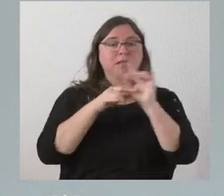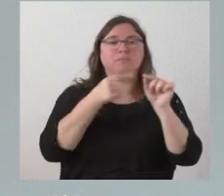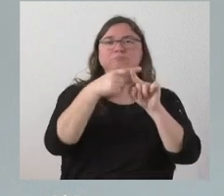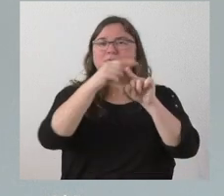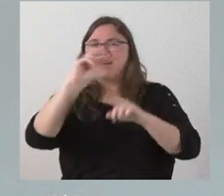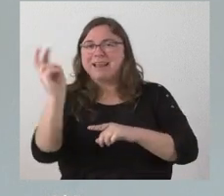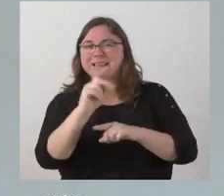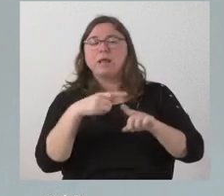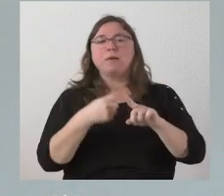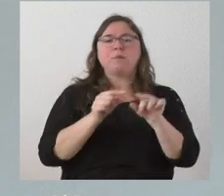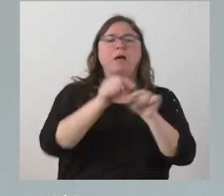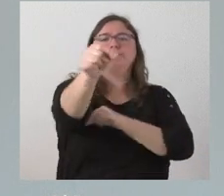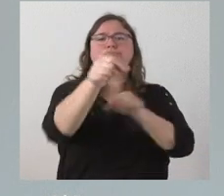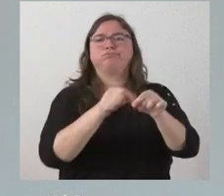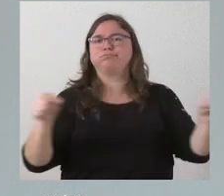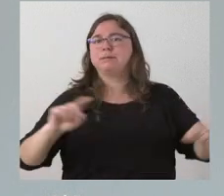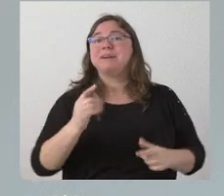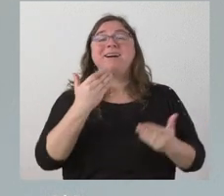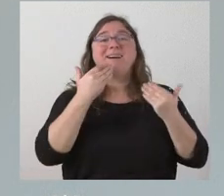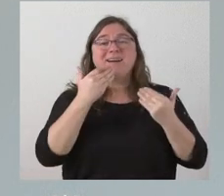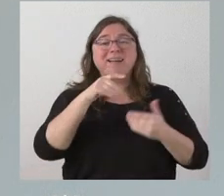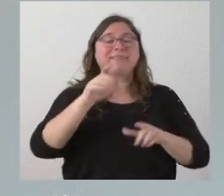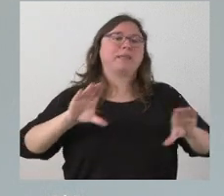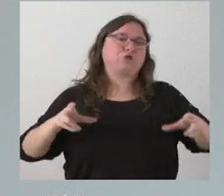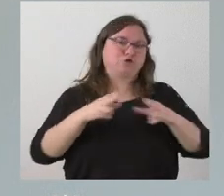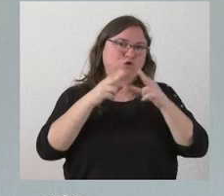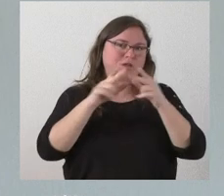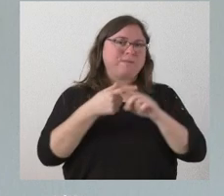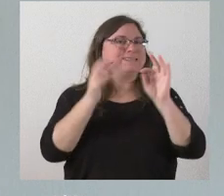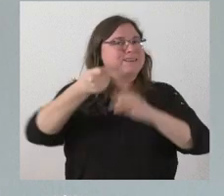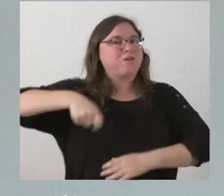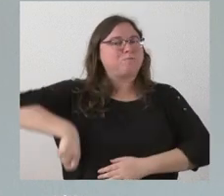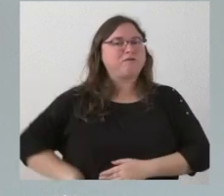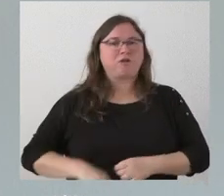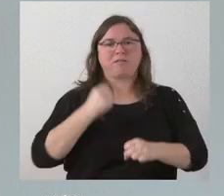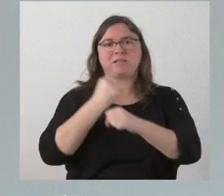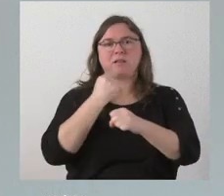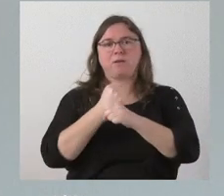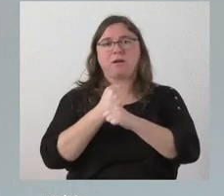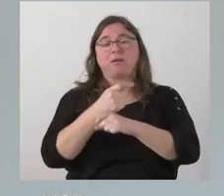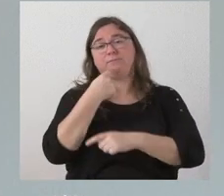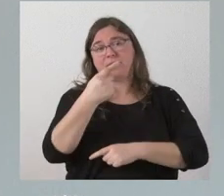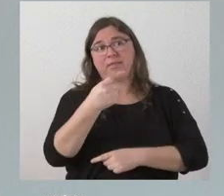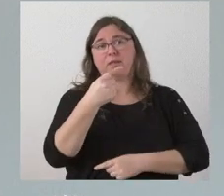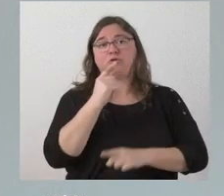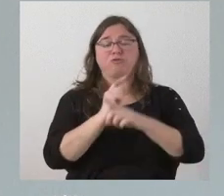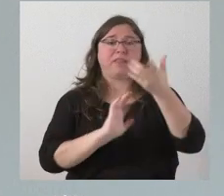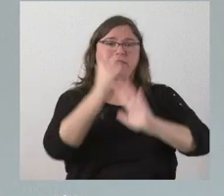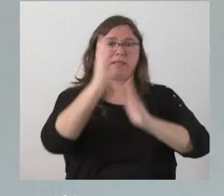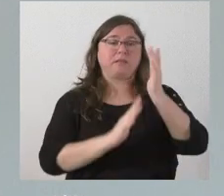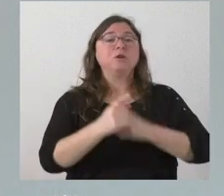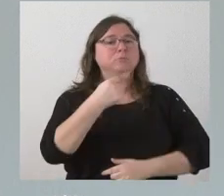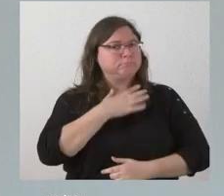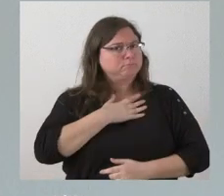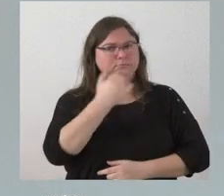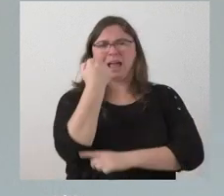y en términos de extensión es en gran parte al conjunto de la sociedad y muy específicamente a los profesionales a los que usted señalaba y por tanto desde aquí mi